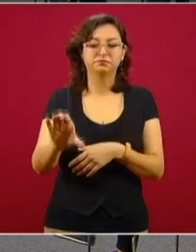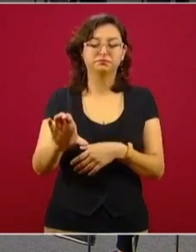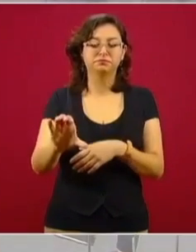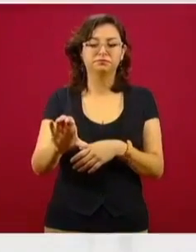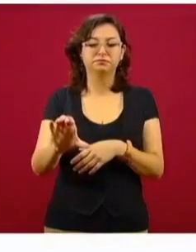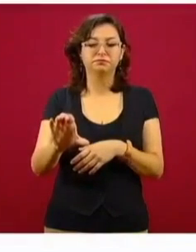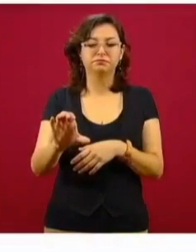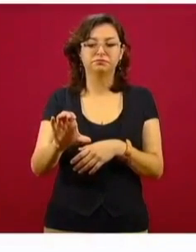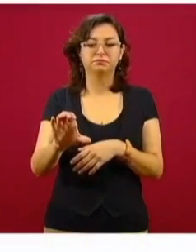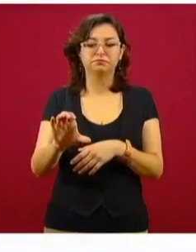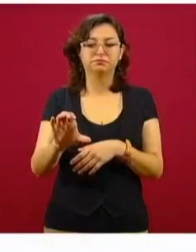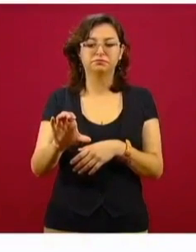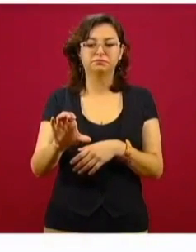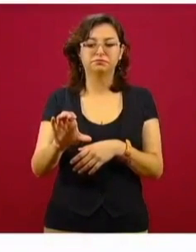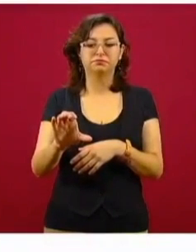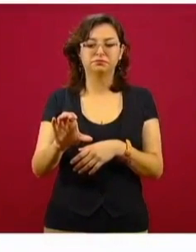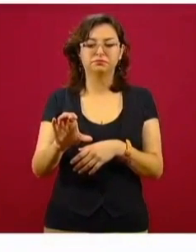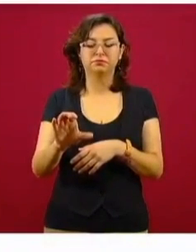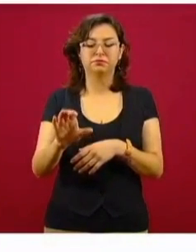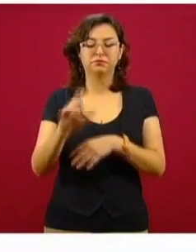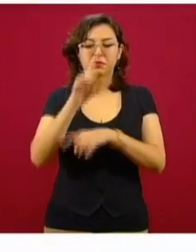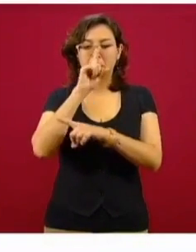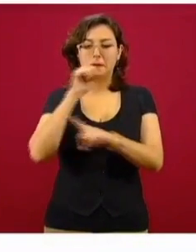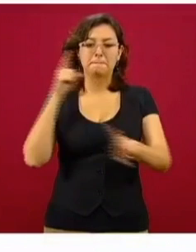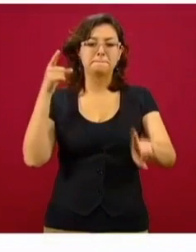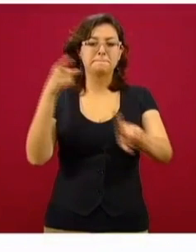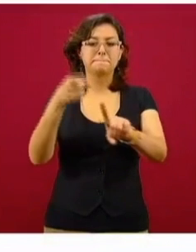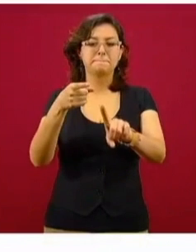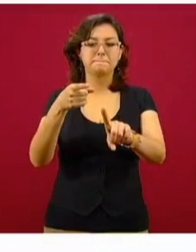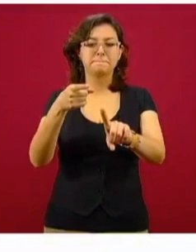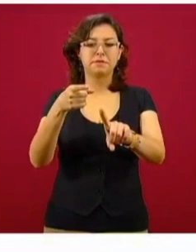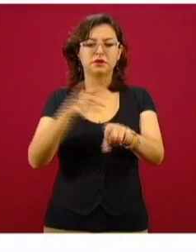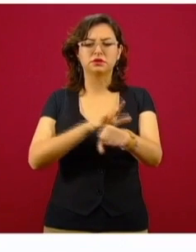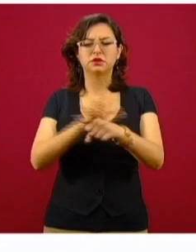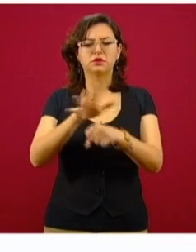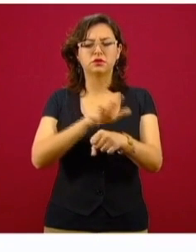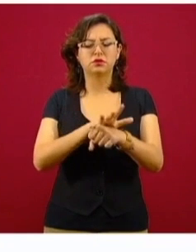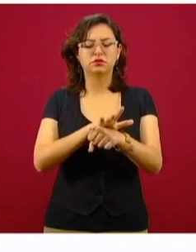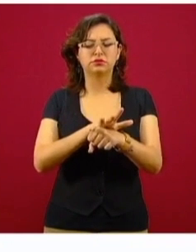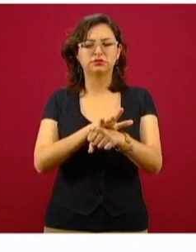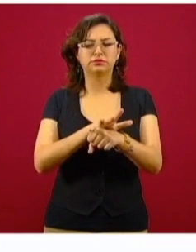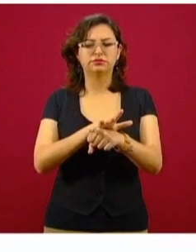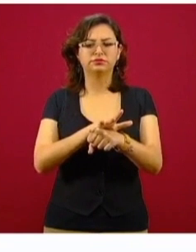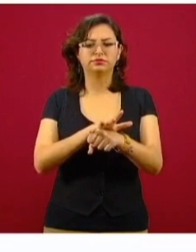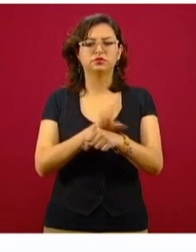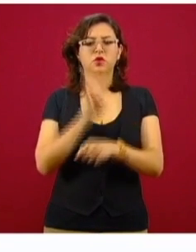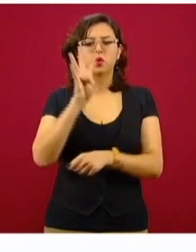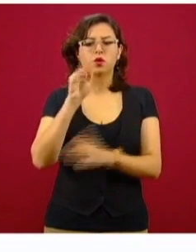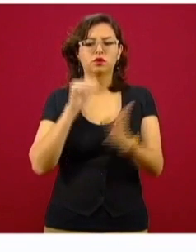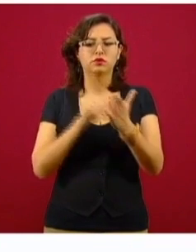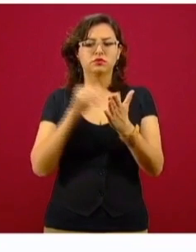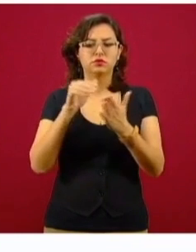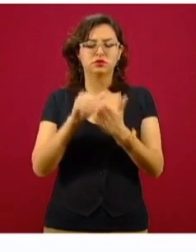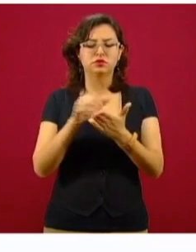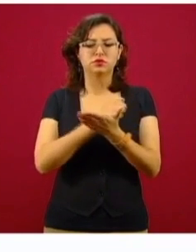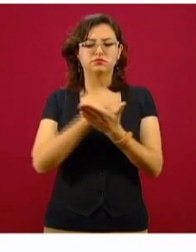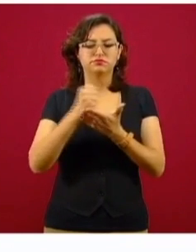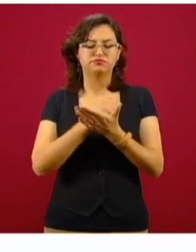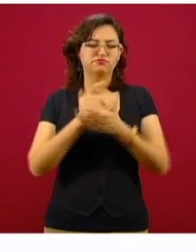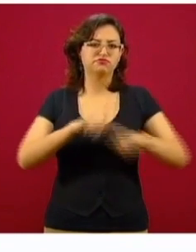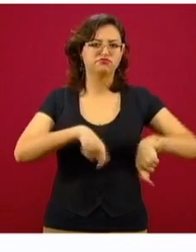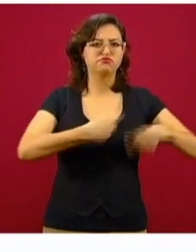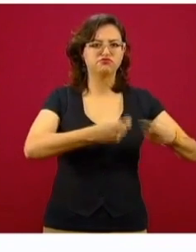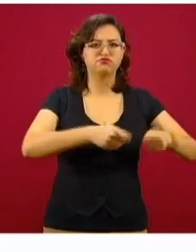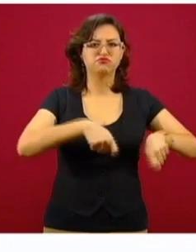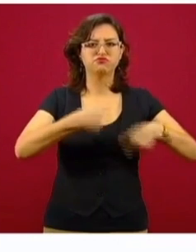y se tiene una meta de cuatro millones de créditos.